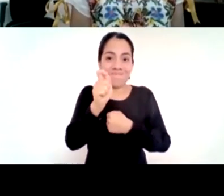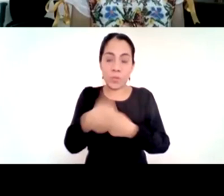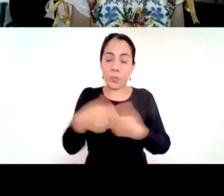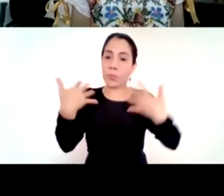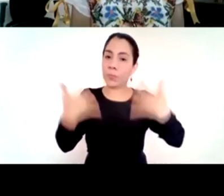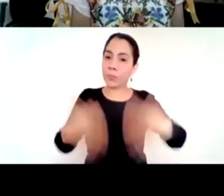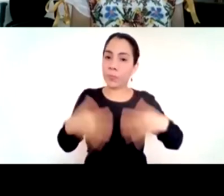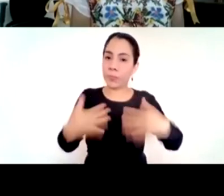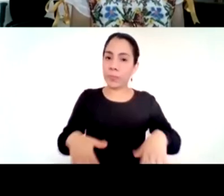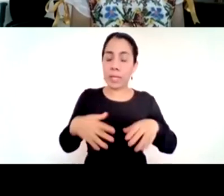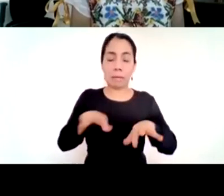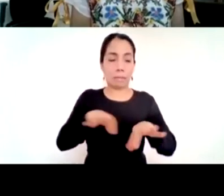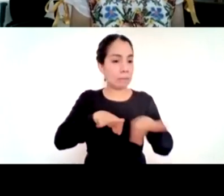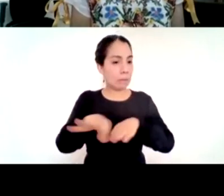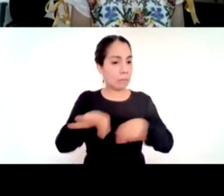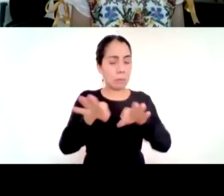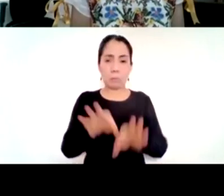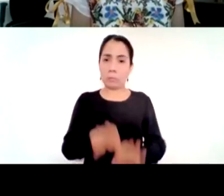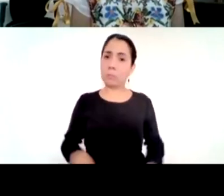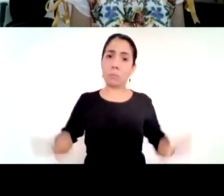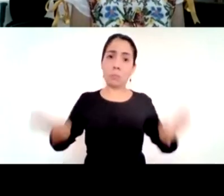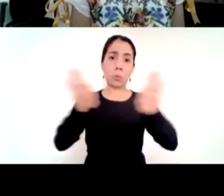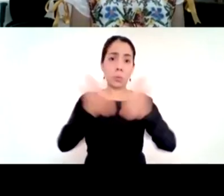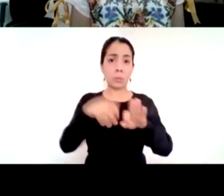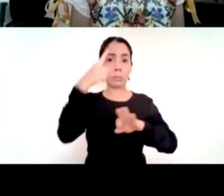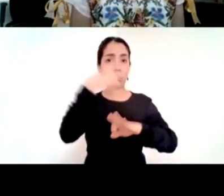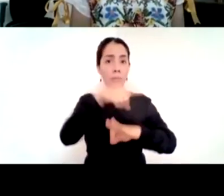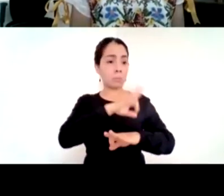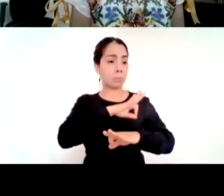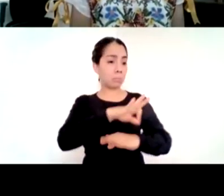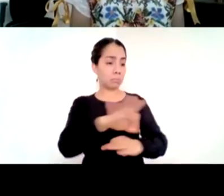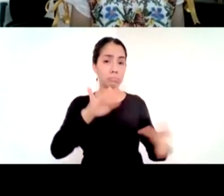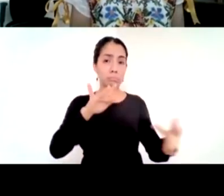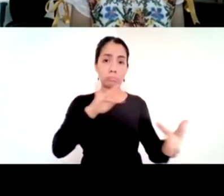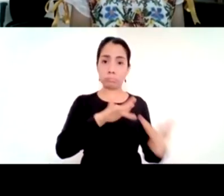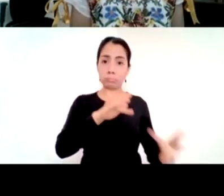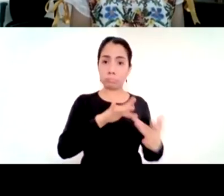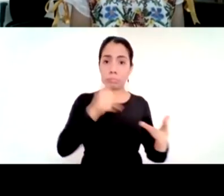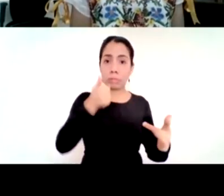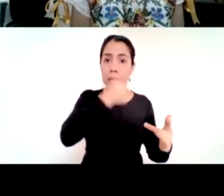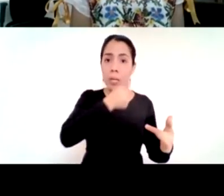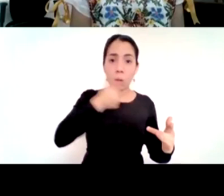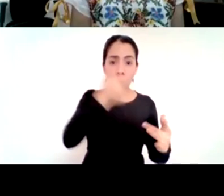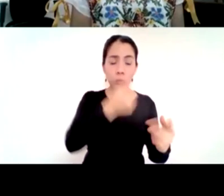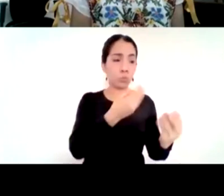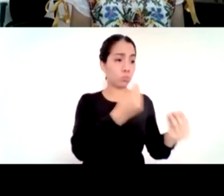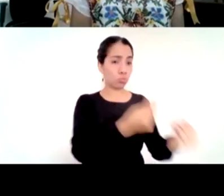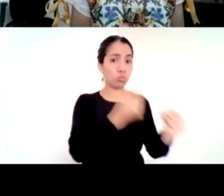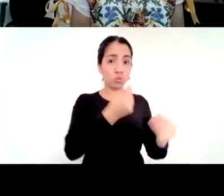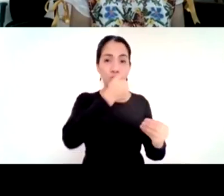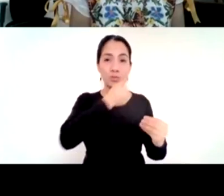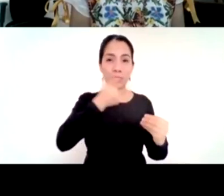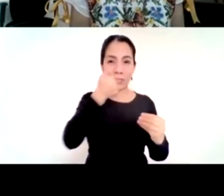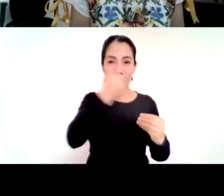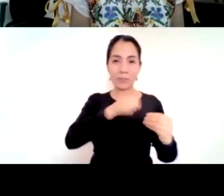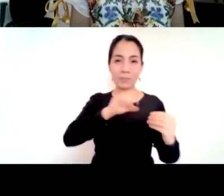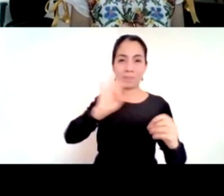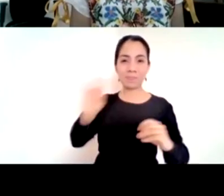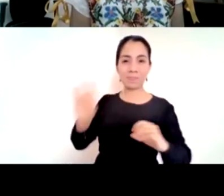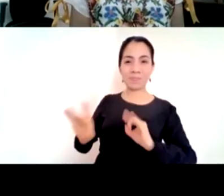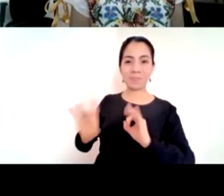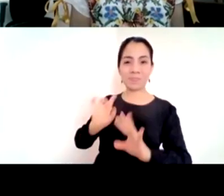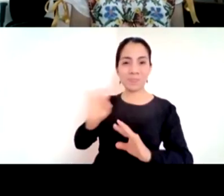de familia y afianzar los lazos con nuestros propios alumnos tenemos evidencias de muchas muchos niños que mandaron a sus maestros videos